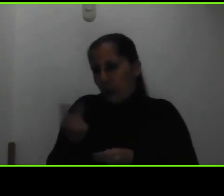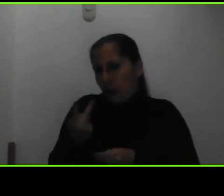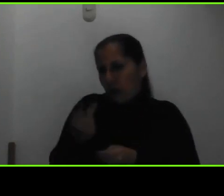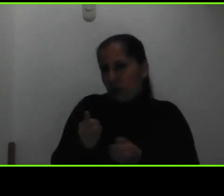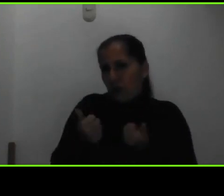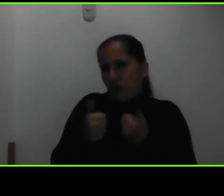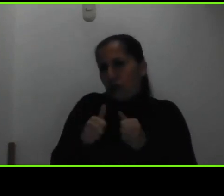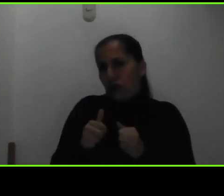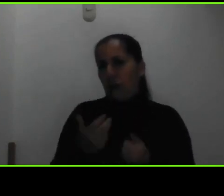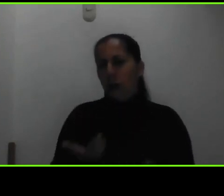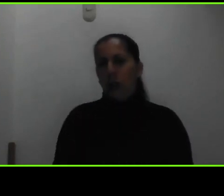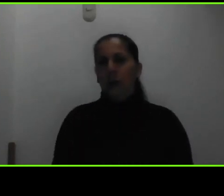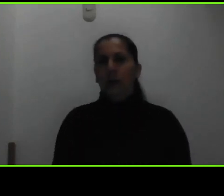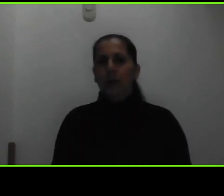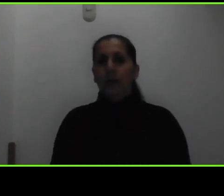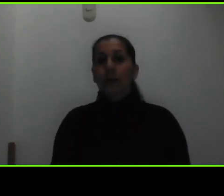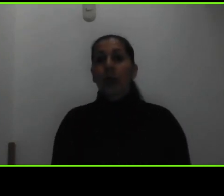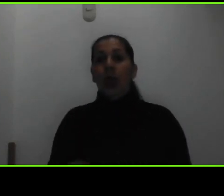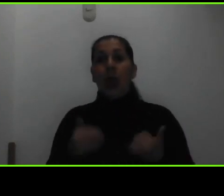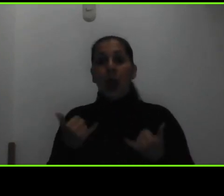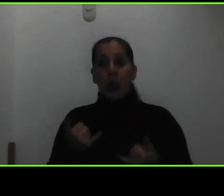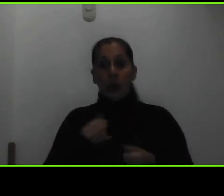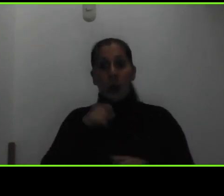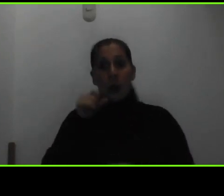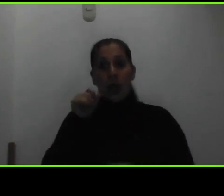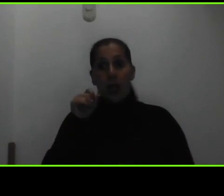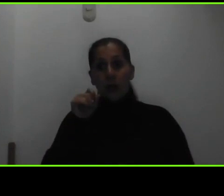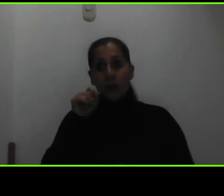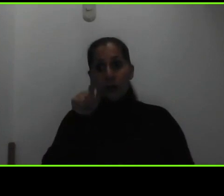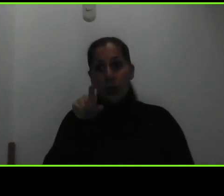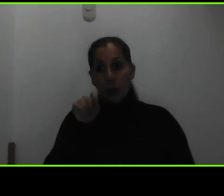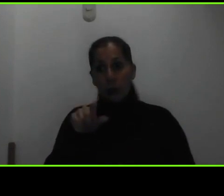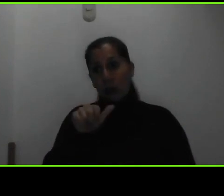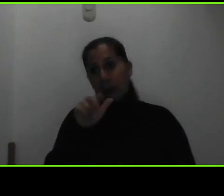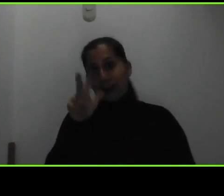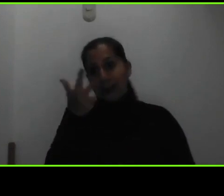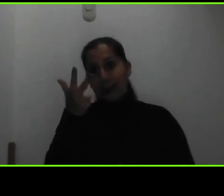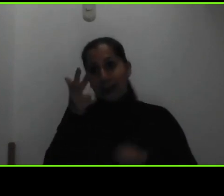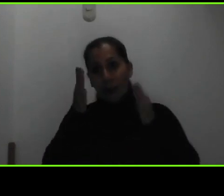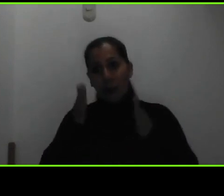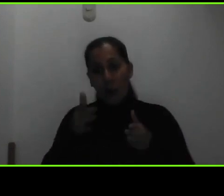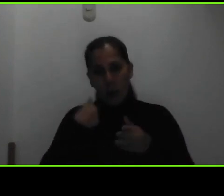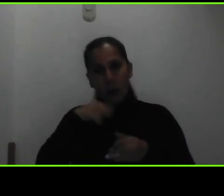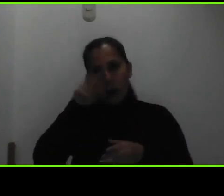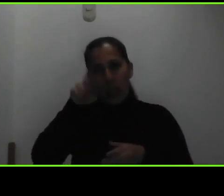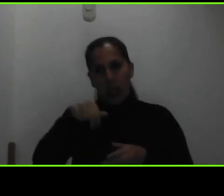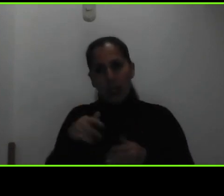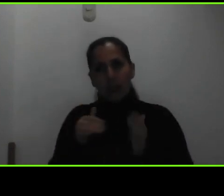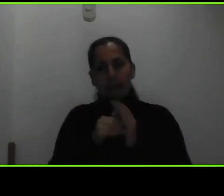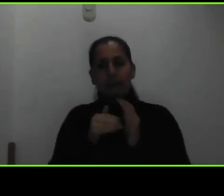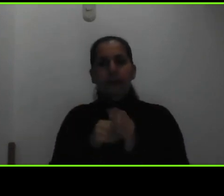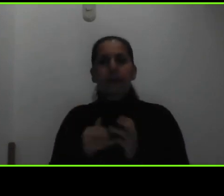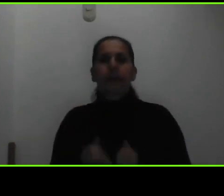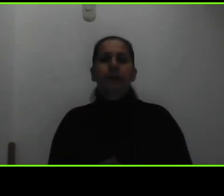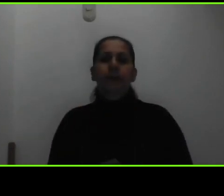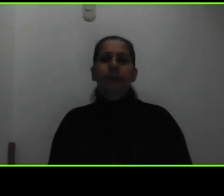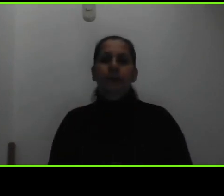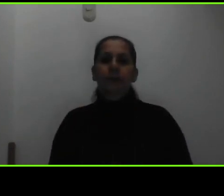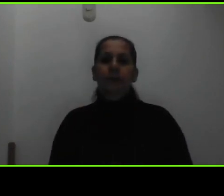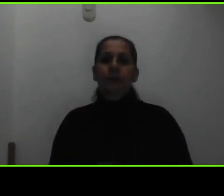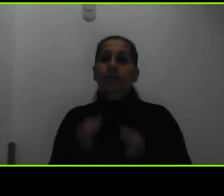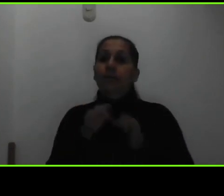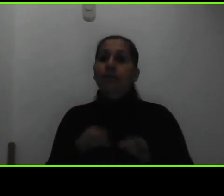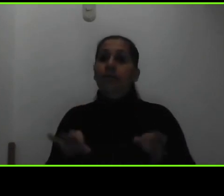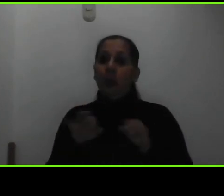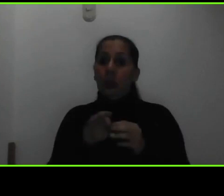voy a hacer una lectura de este otro bloque de preguntas que hemos tratado nuevamente de recuperar hay algo muy importante